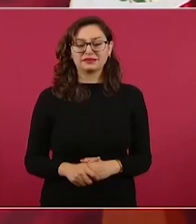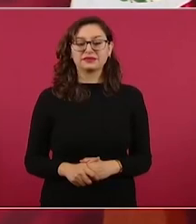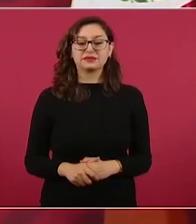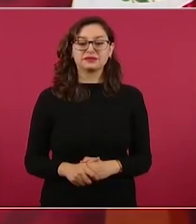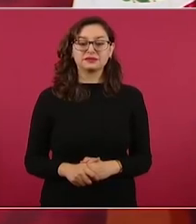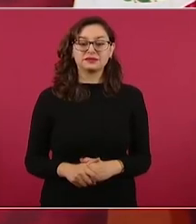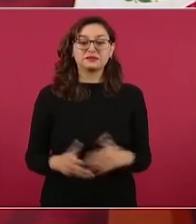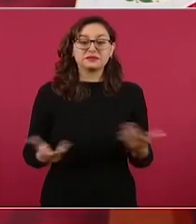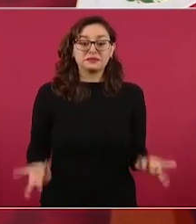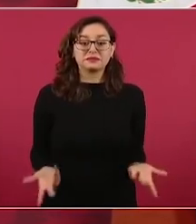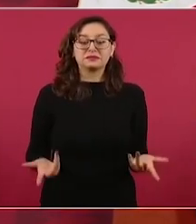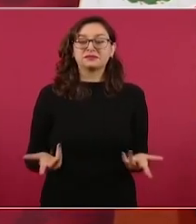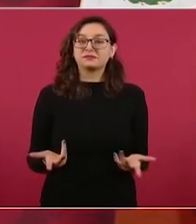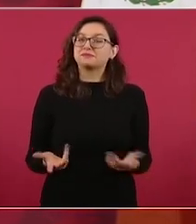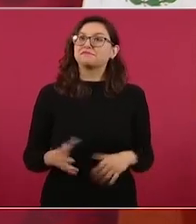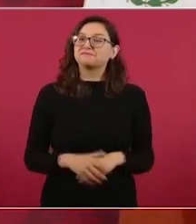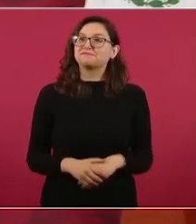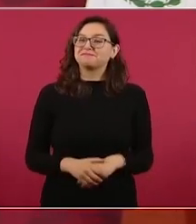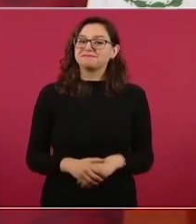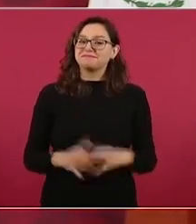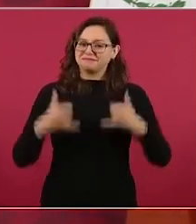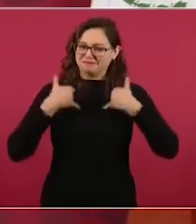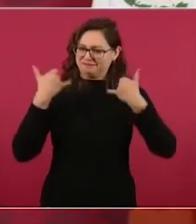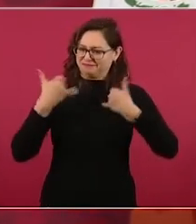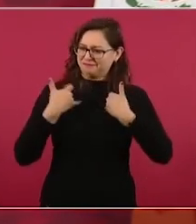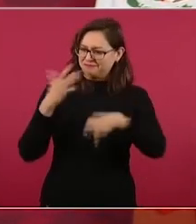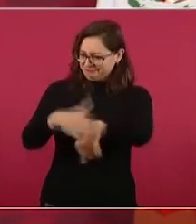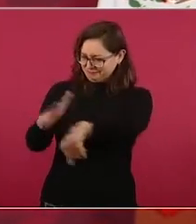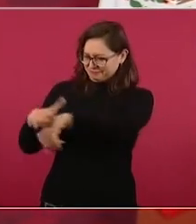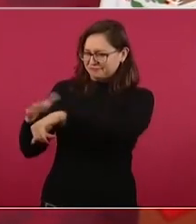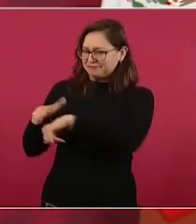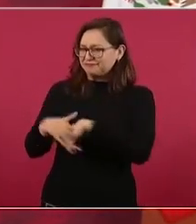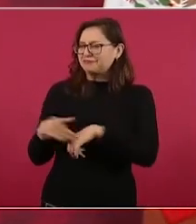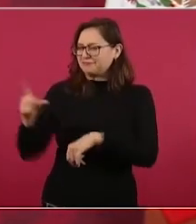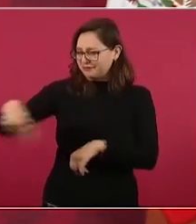a los jóvenes que busquen bibliografías